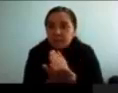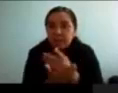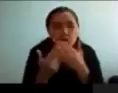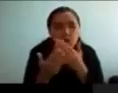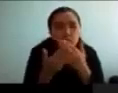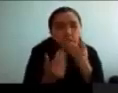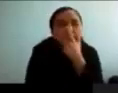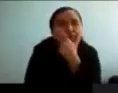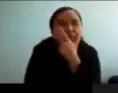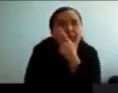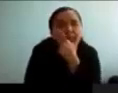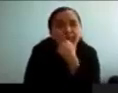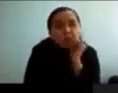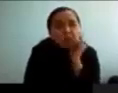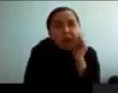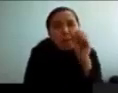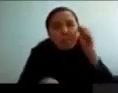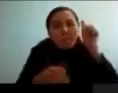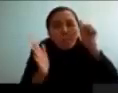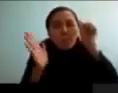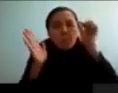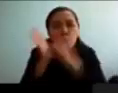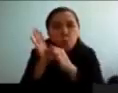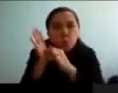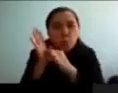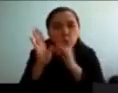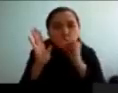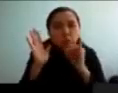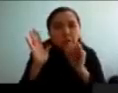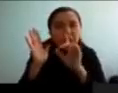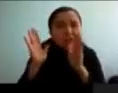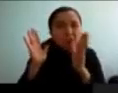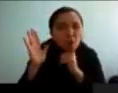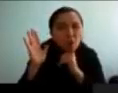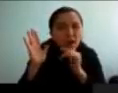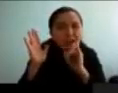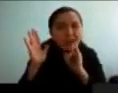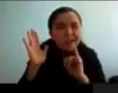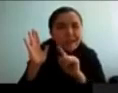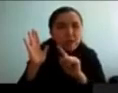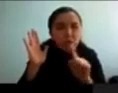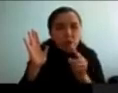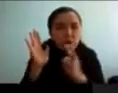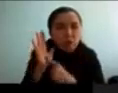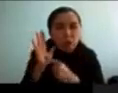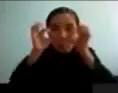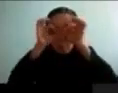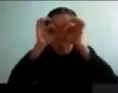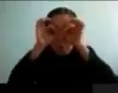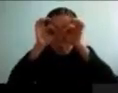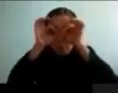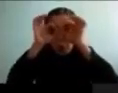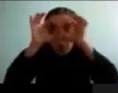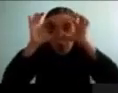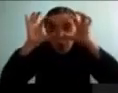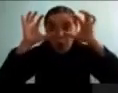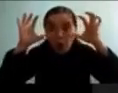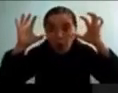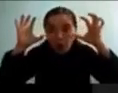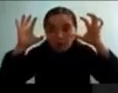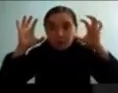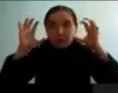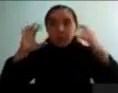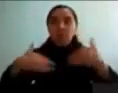presentes en las crías anteriores, existe un aumento así, la pupila se dispara. O realmente hay una modulación muy, muy, muy rápida